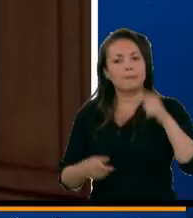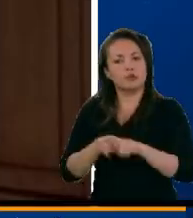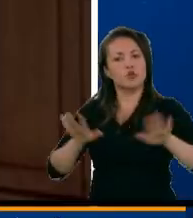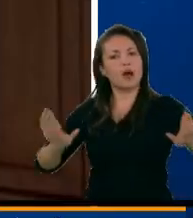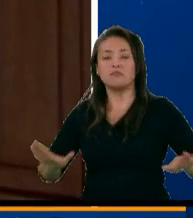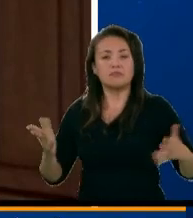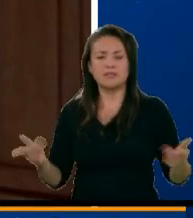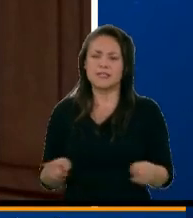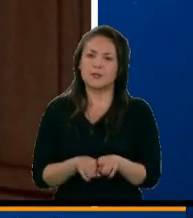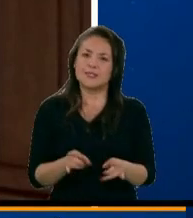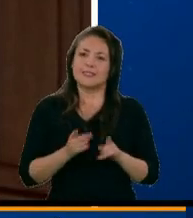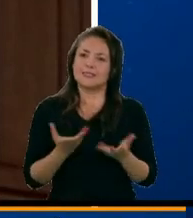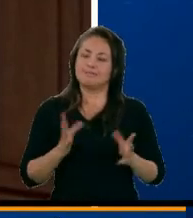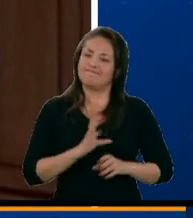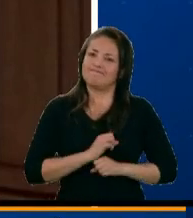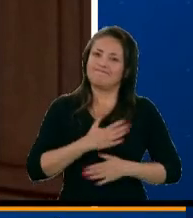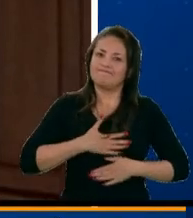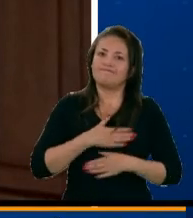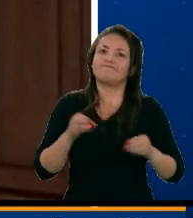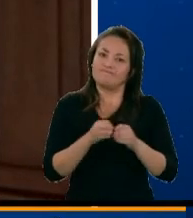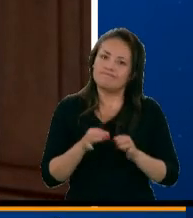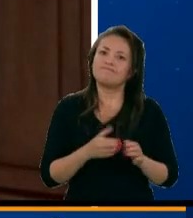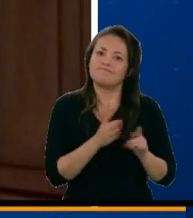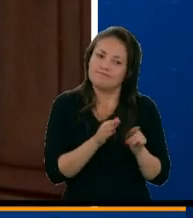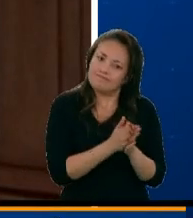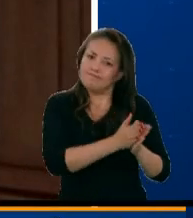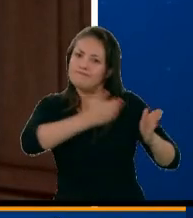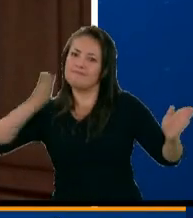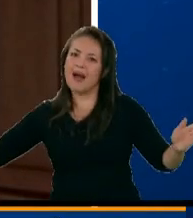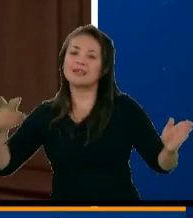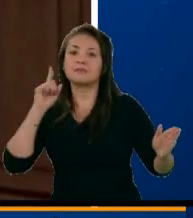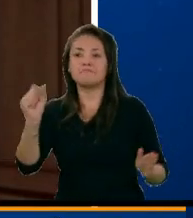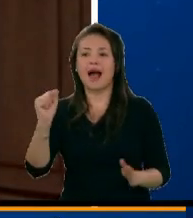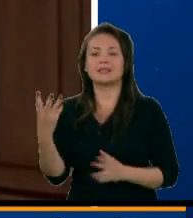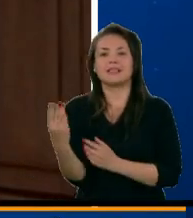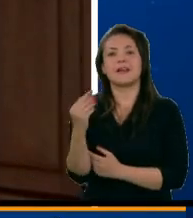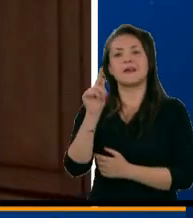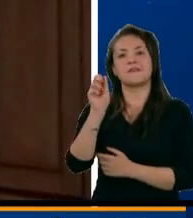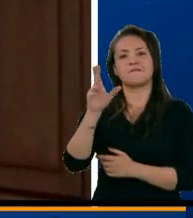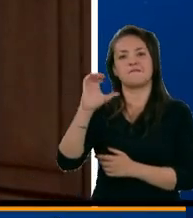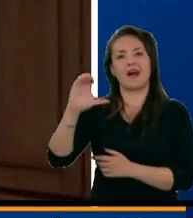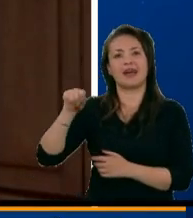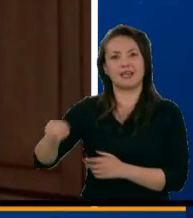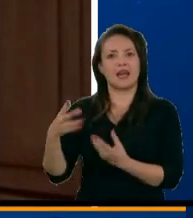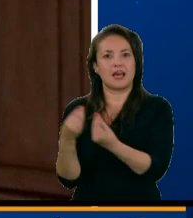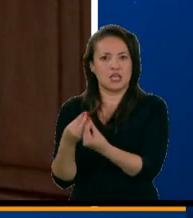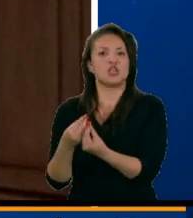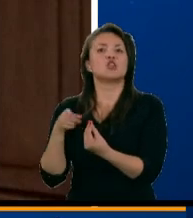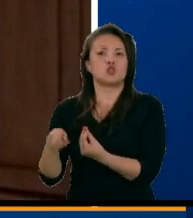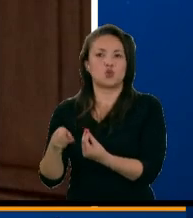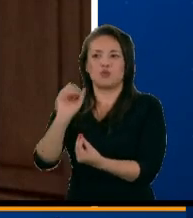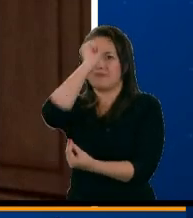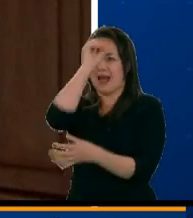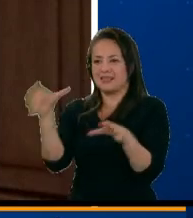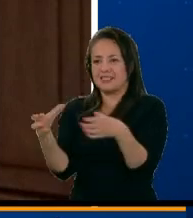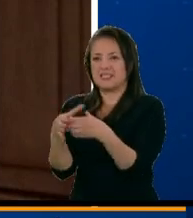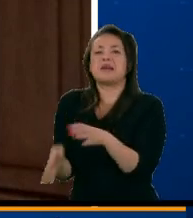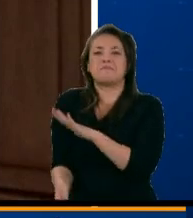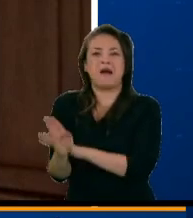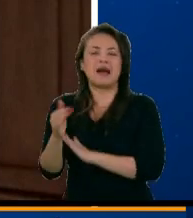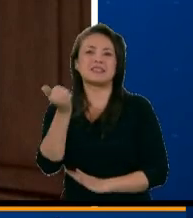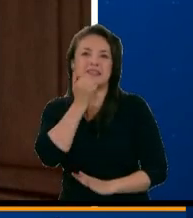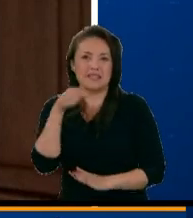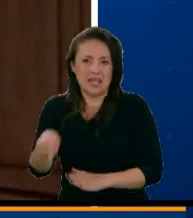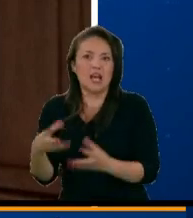que no lograron extender los heces de fuego, sobre todo con el FARC, Estado Mayor, de lo cual el proceso es un poco